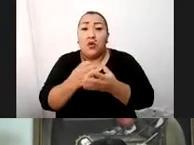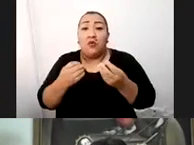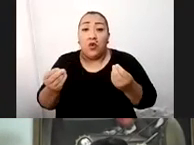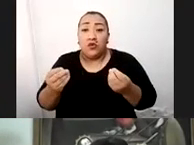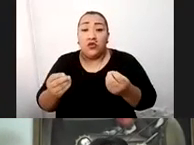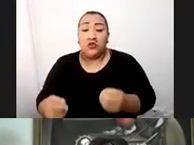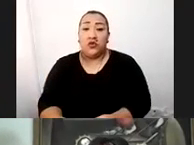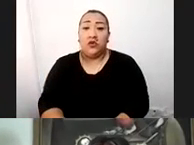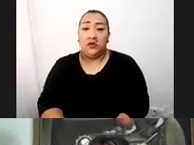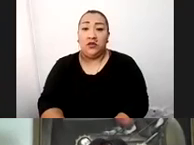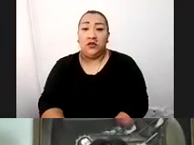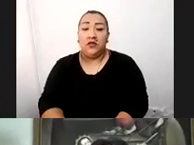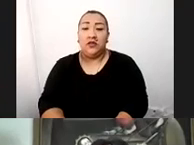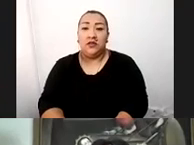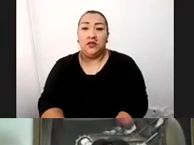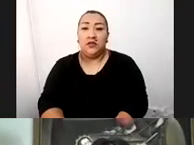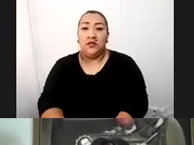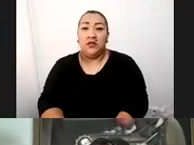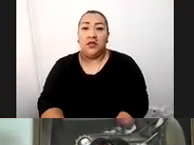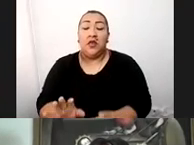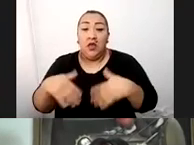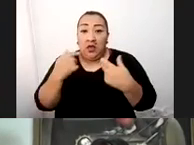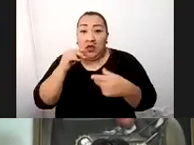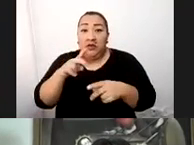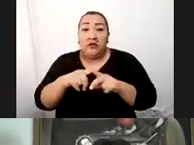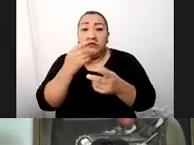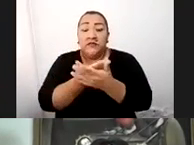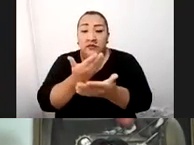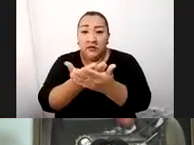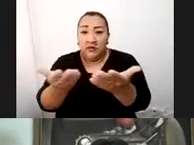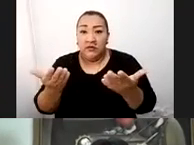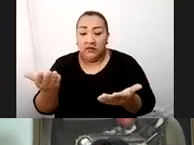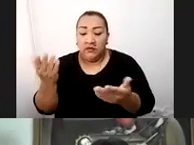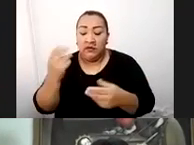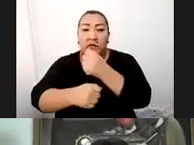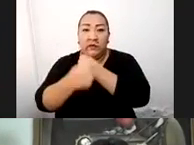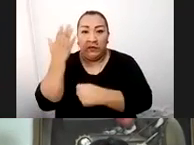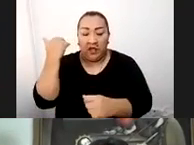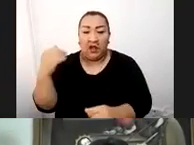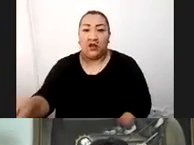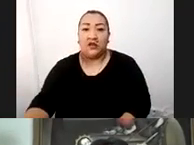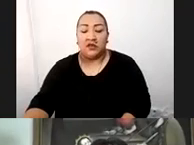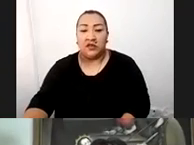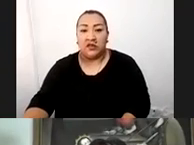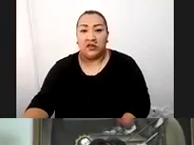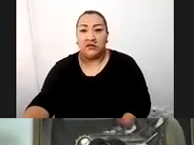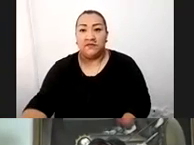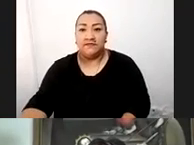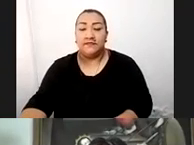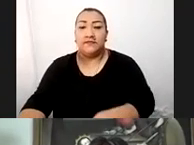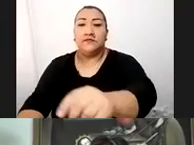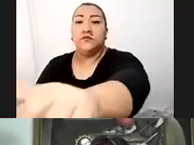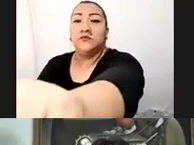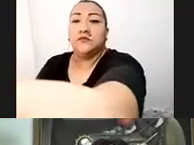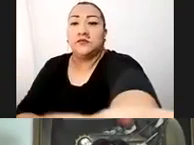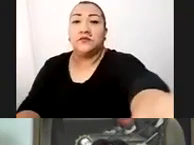permitido poder diversificar esta propuesta es que el año pasado, a raíz de la pandemia, tuvimos que